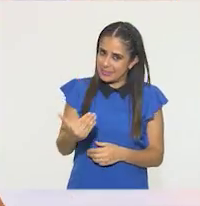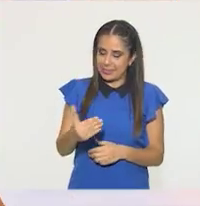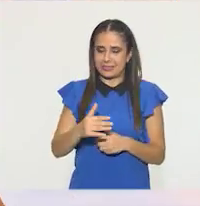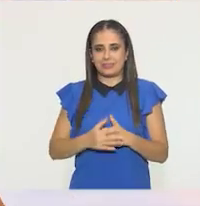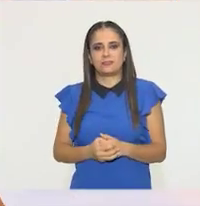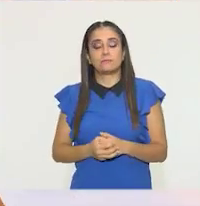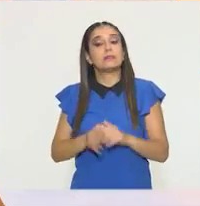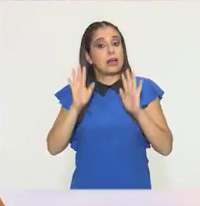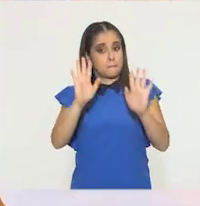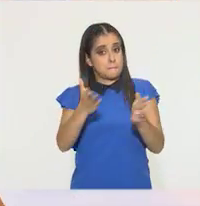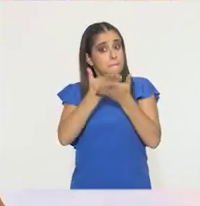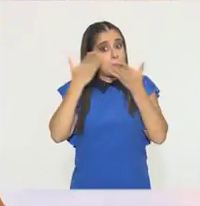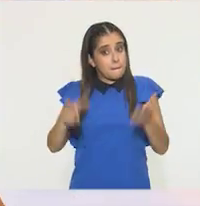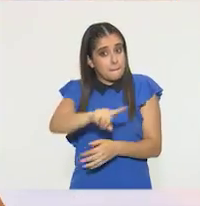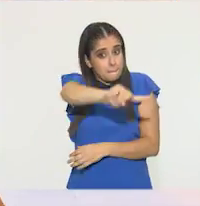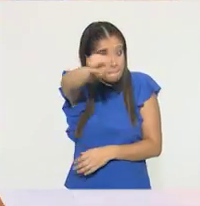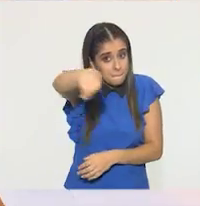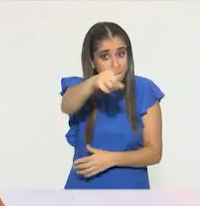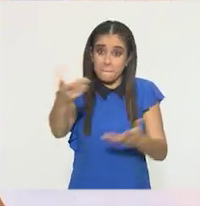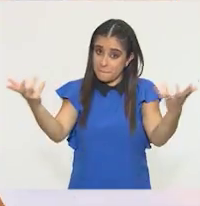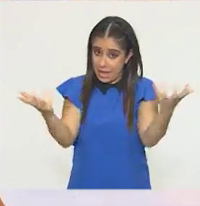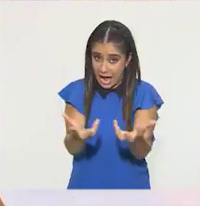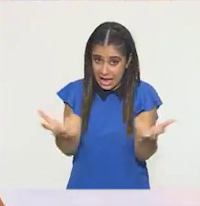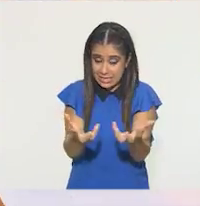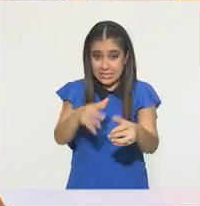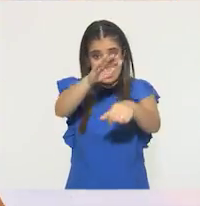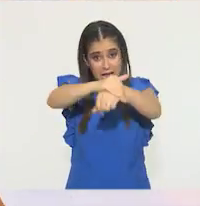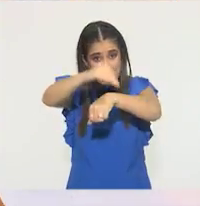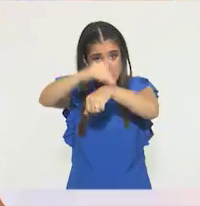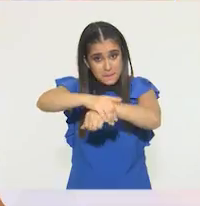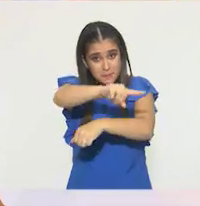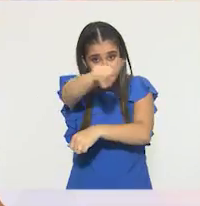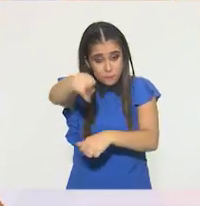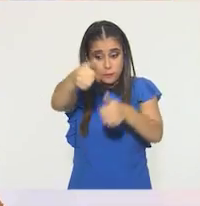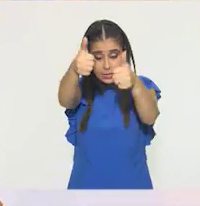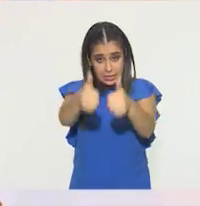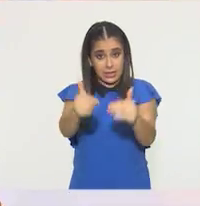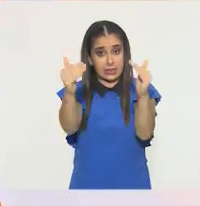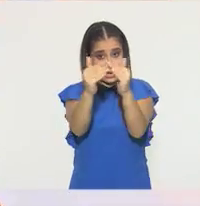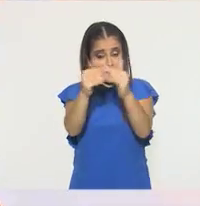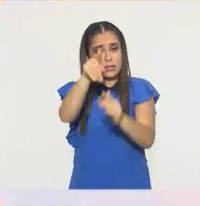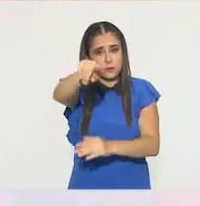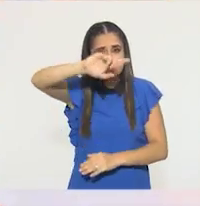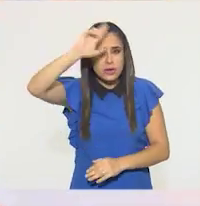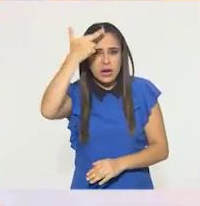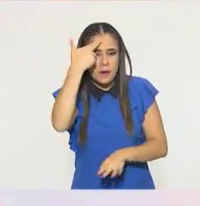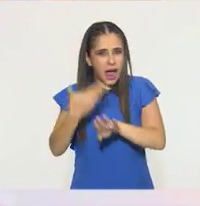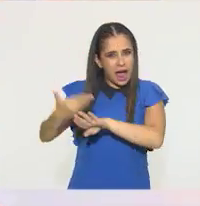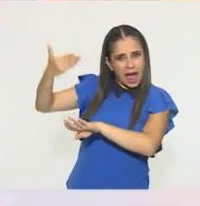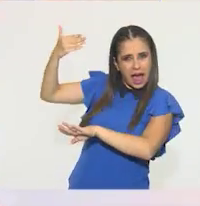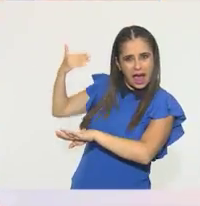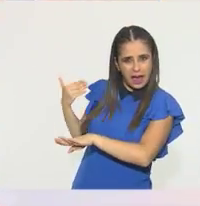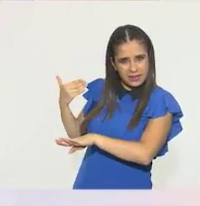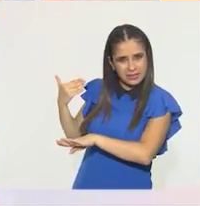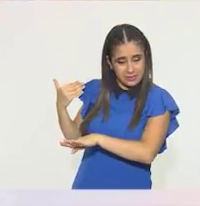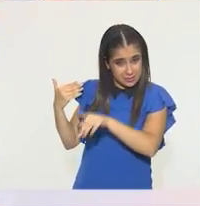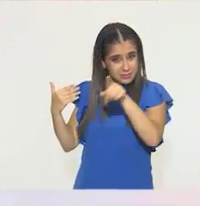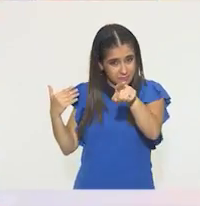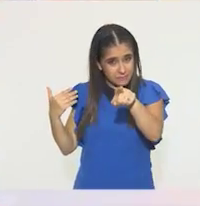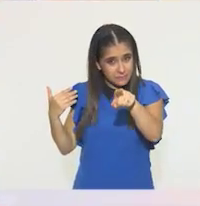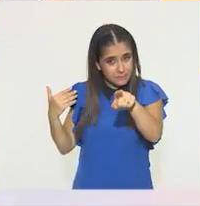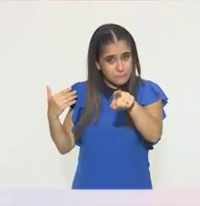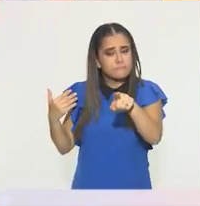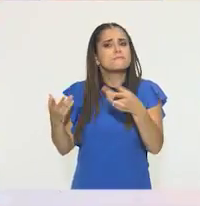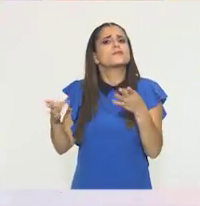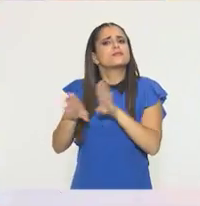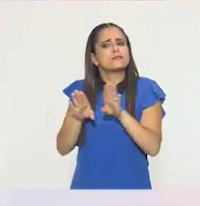Ahora viene un reto para ti en casa, amigo, amiga, donde estés. ¿Te acuerdas del capítulo pasado? Bien. Cómo